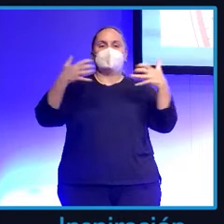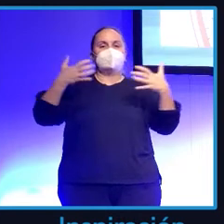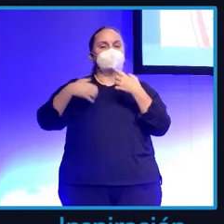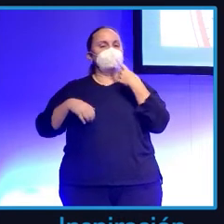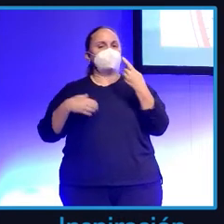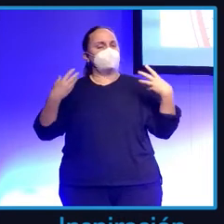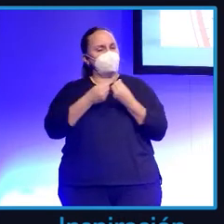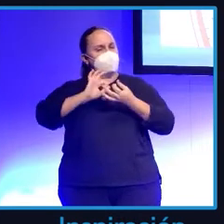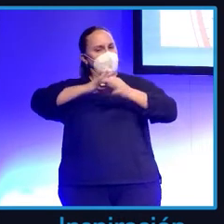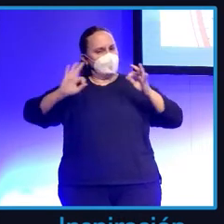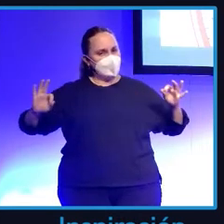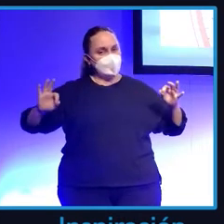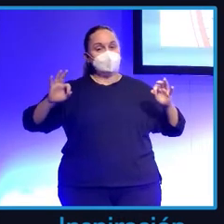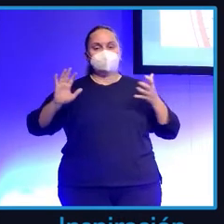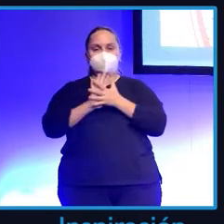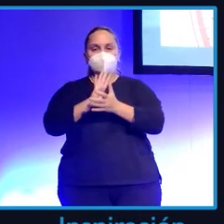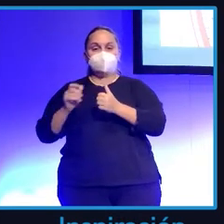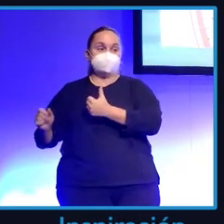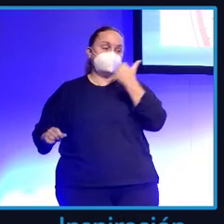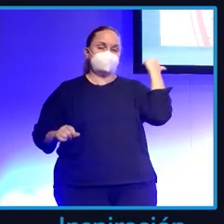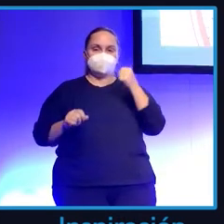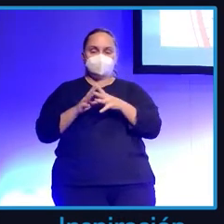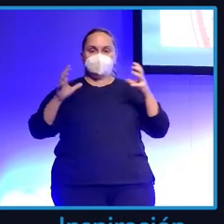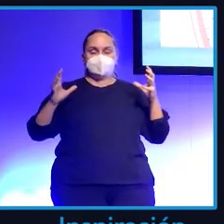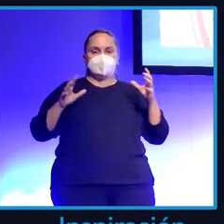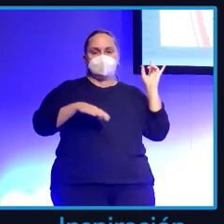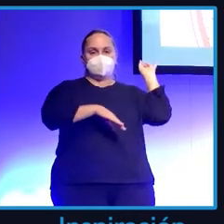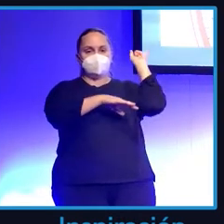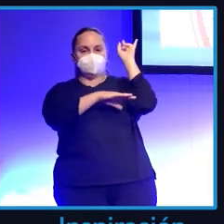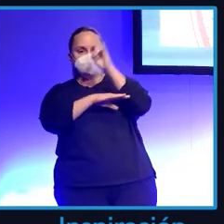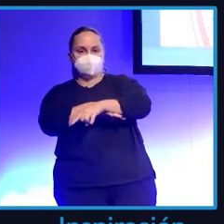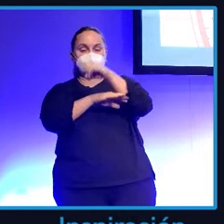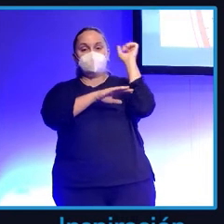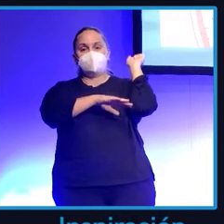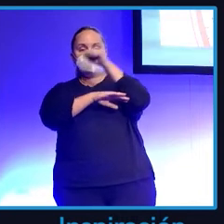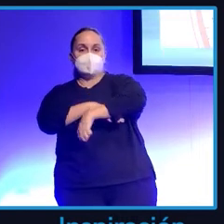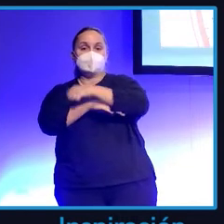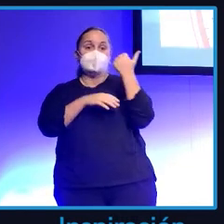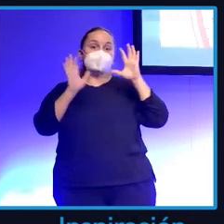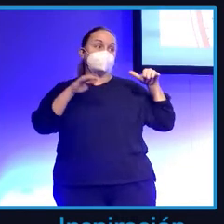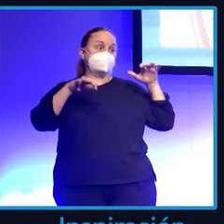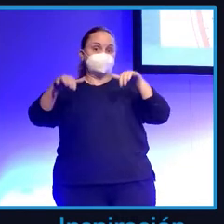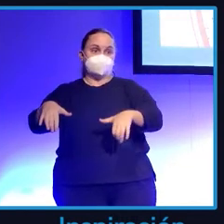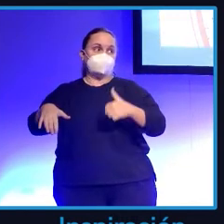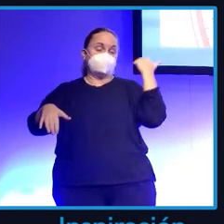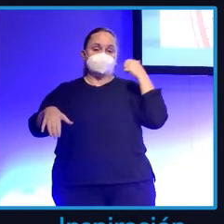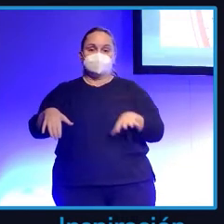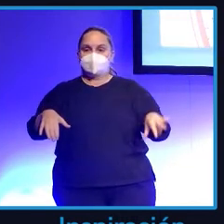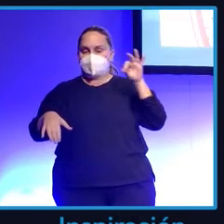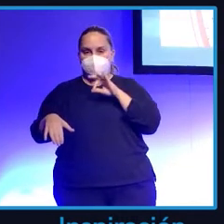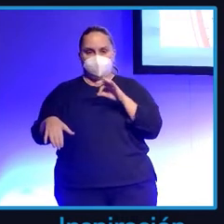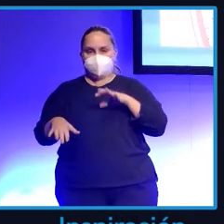sillón, en el sillón Cerro Monstruo, que ahora lo hemos tapizado, está horrible. Ahora le llamo el sillón Botox. Fue una mala decisión. Me dejé